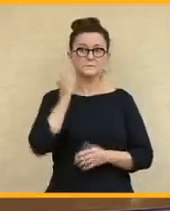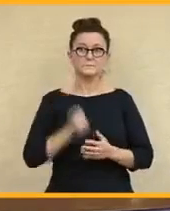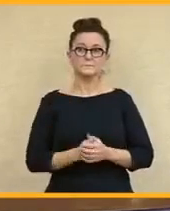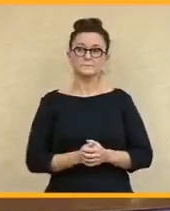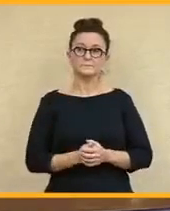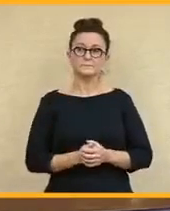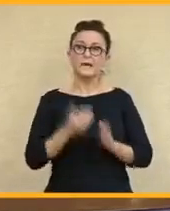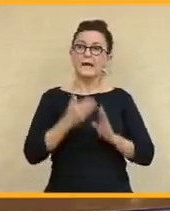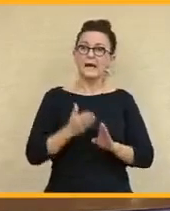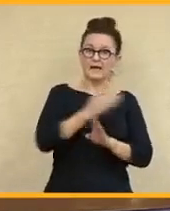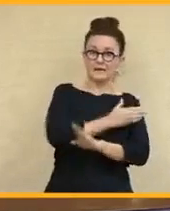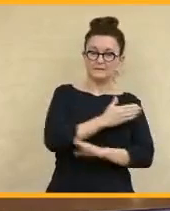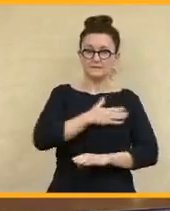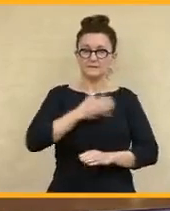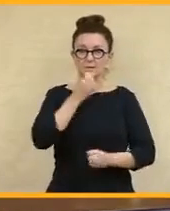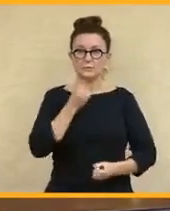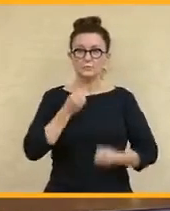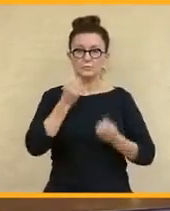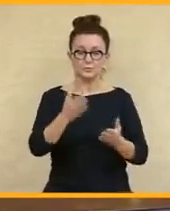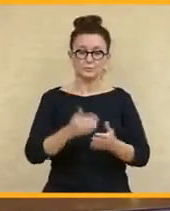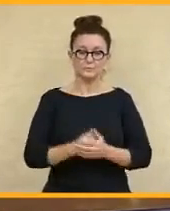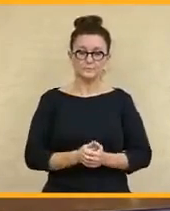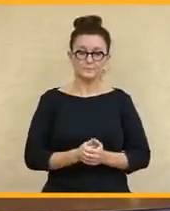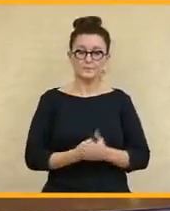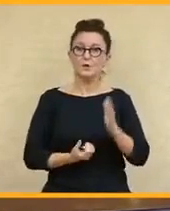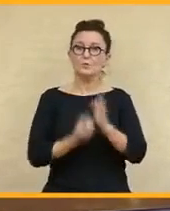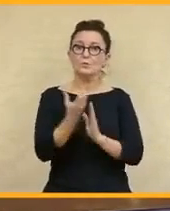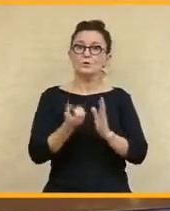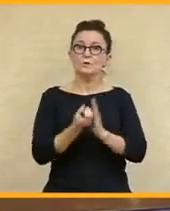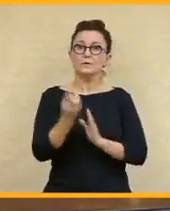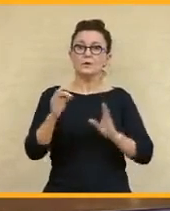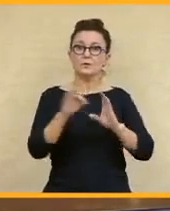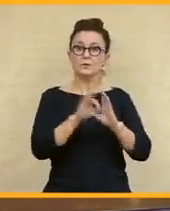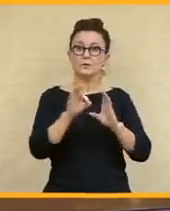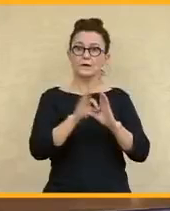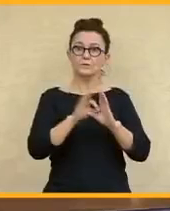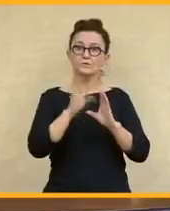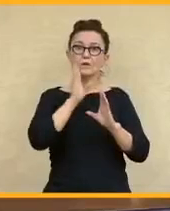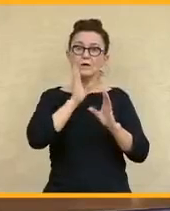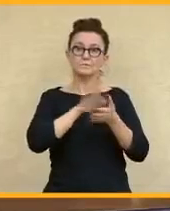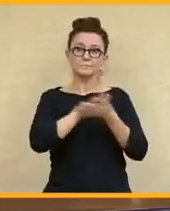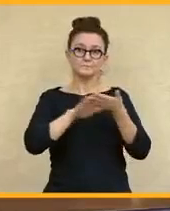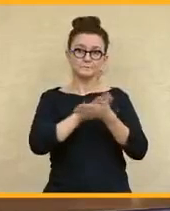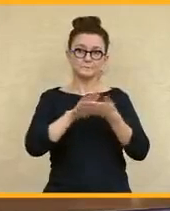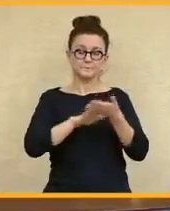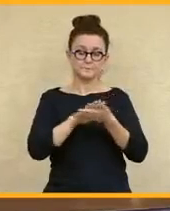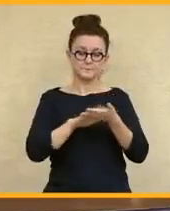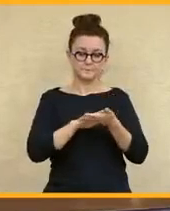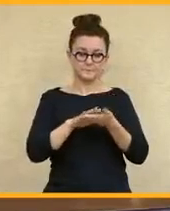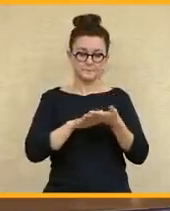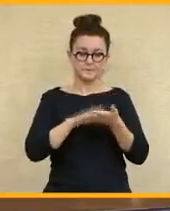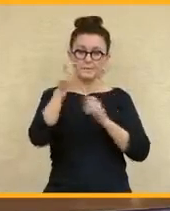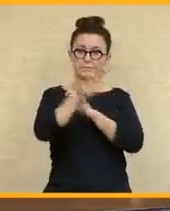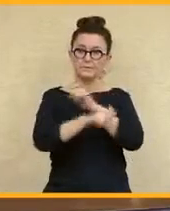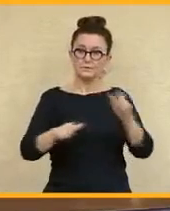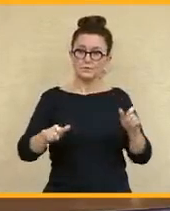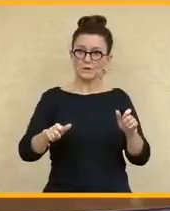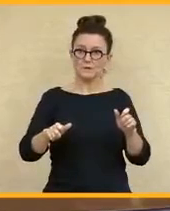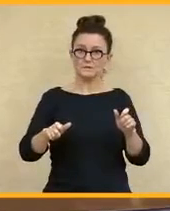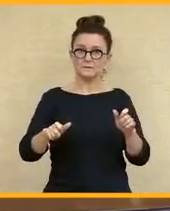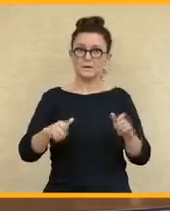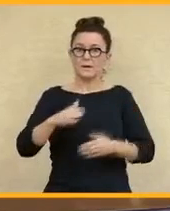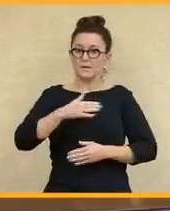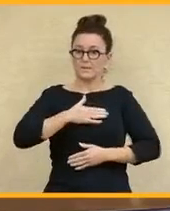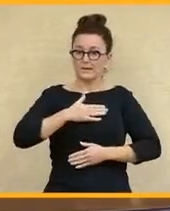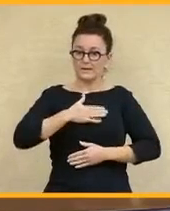Una previa. Aquí, por parte del portavoz de Ciudadanos, se ha hablado de personas íntimas, por lo menos